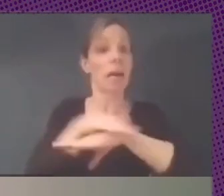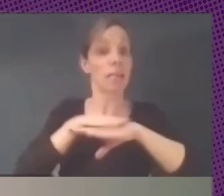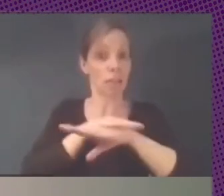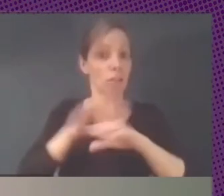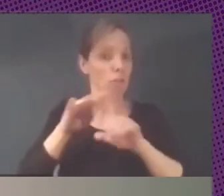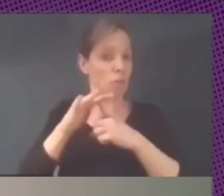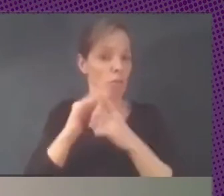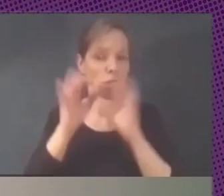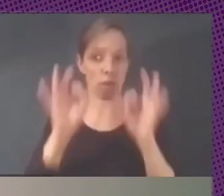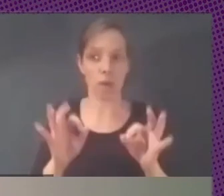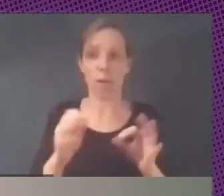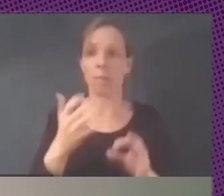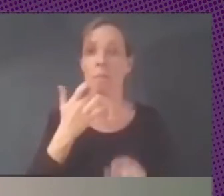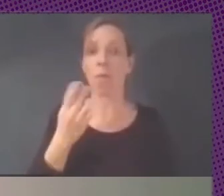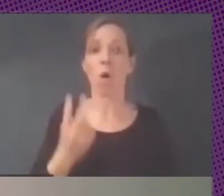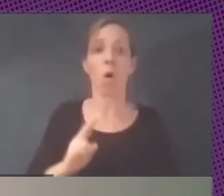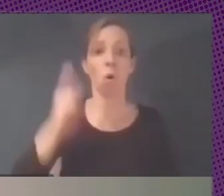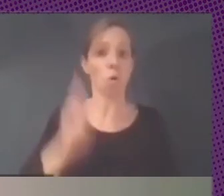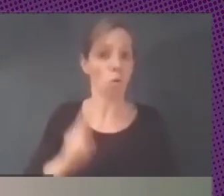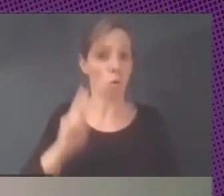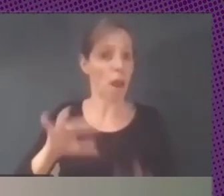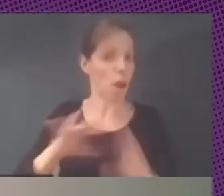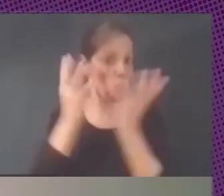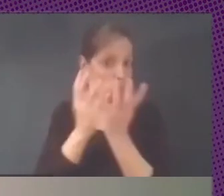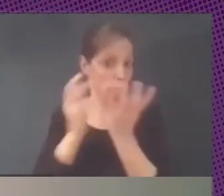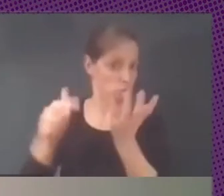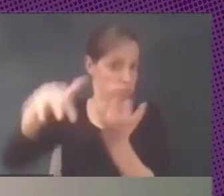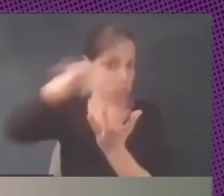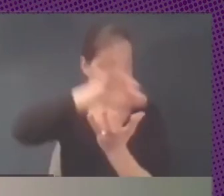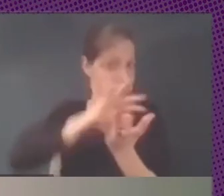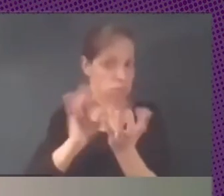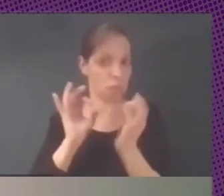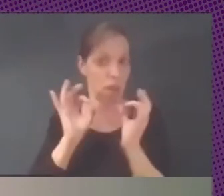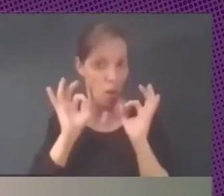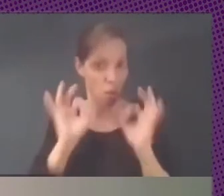en Uruguay y calculo que en el resto del mundo pasa lo mismo en el formato es